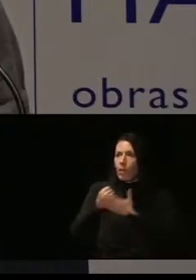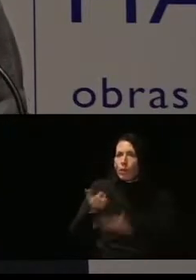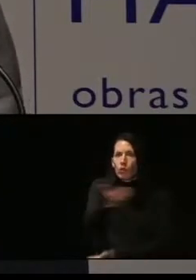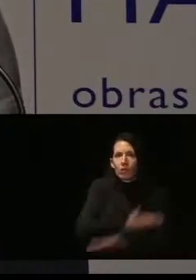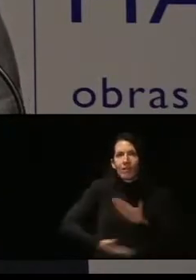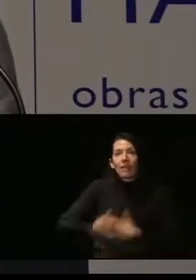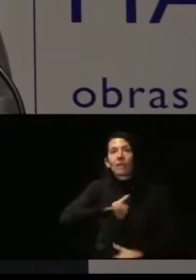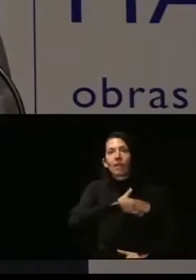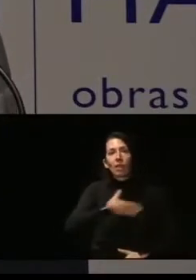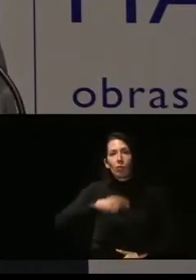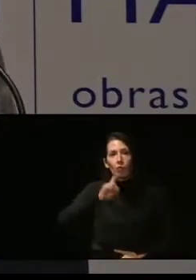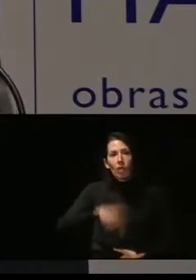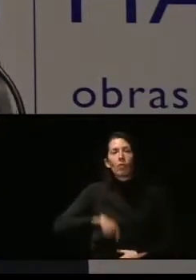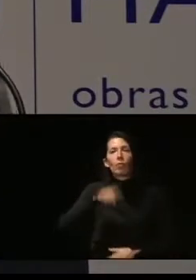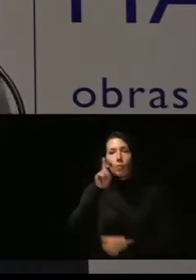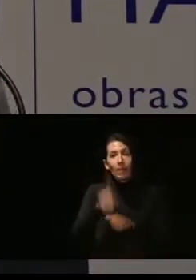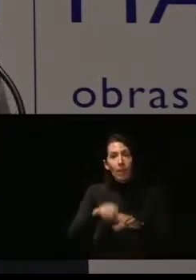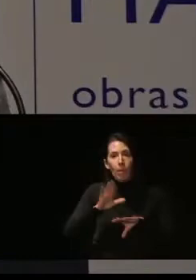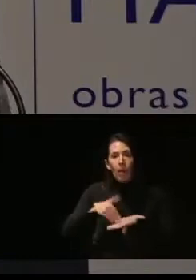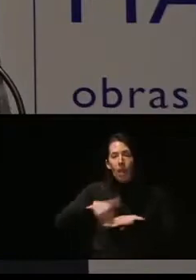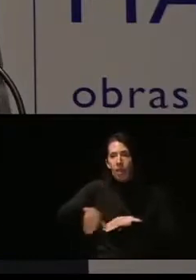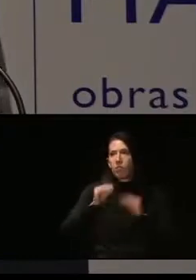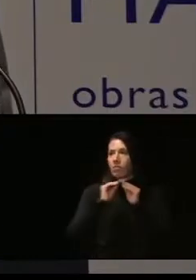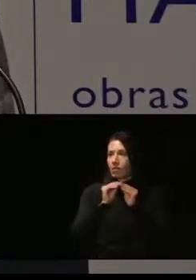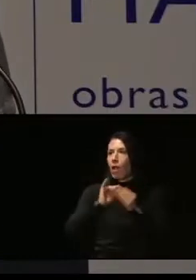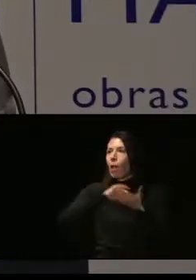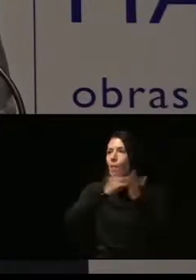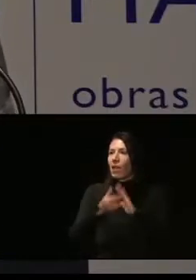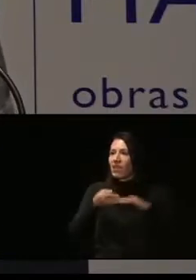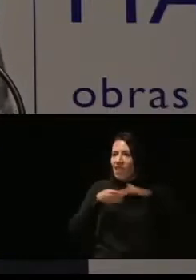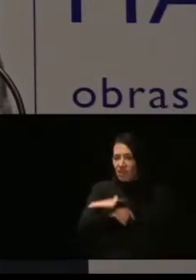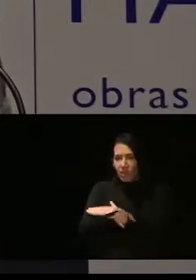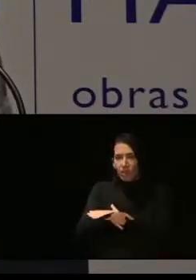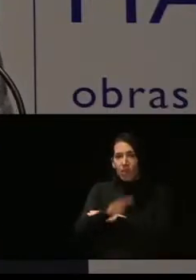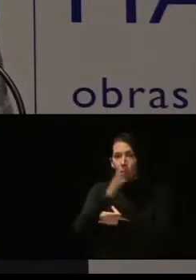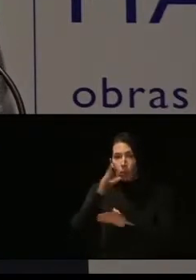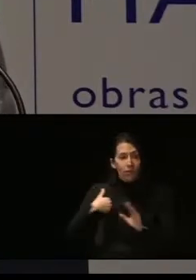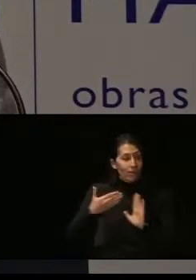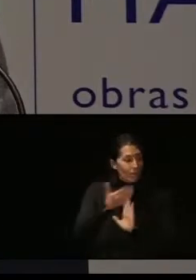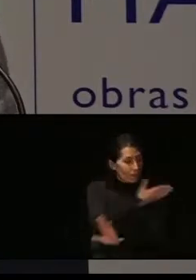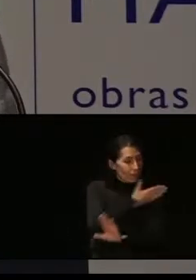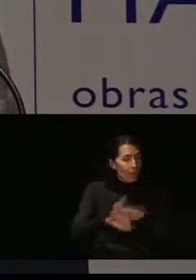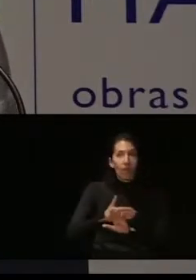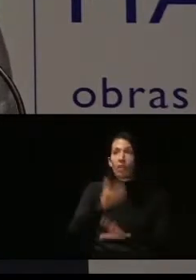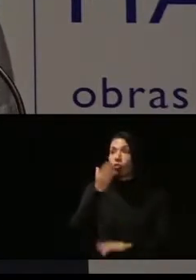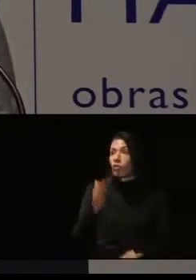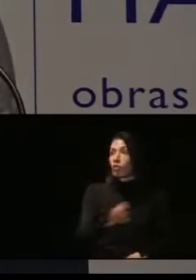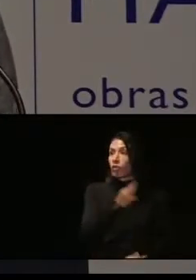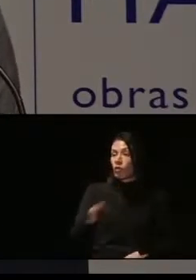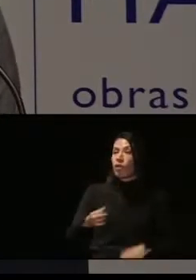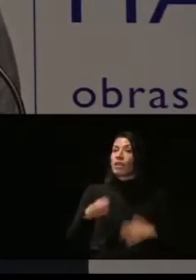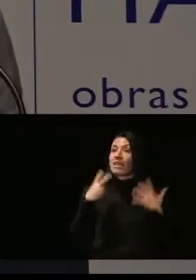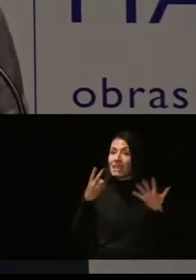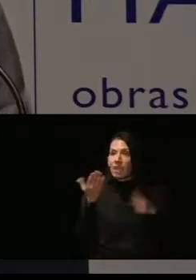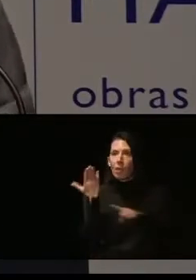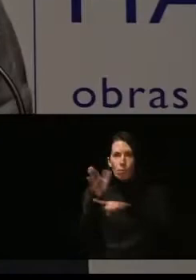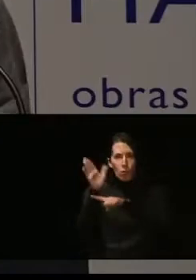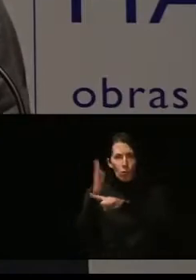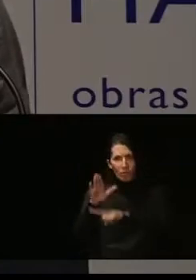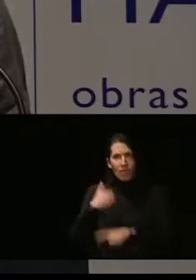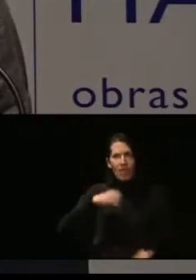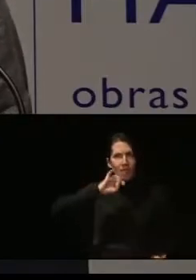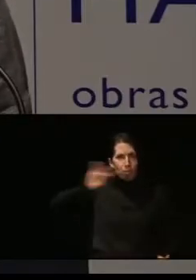queremos también participar en el plan de accesibilidad. Por ello, hemos realizado hasta un total de siete propuestas